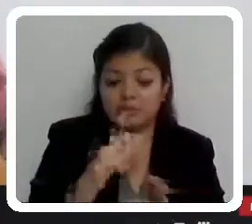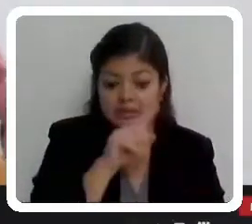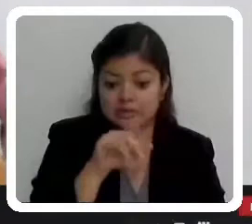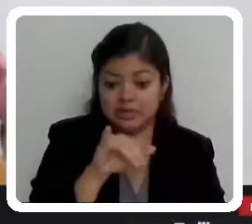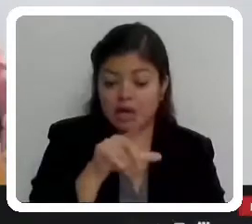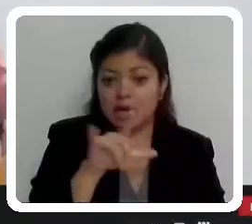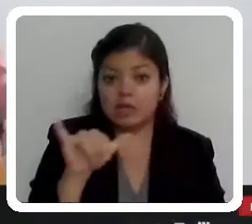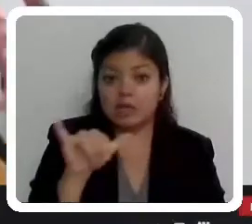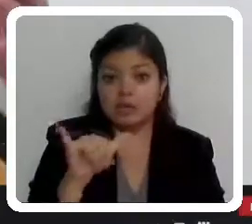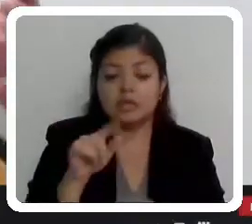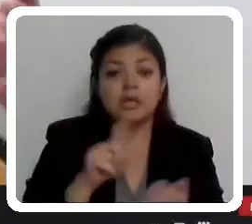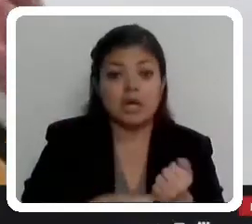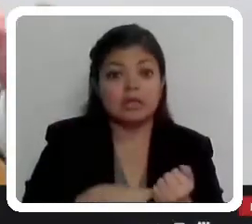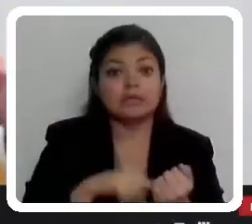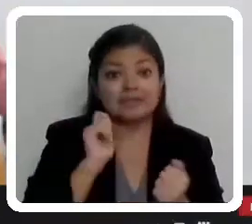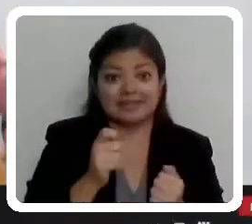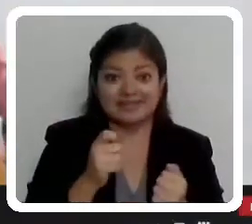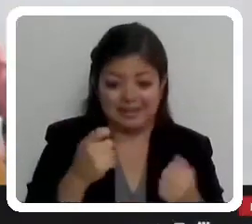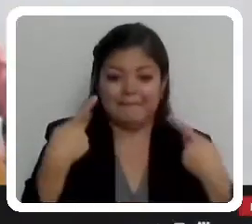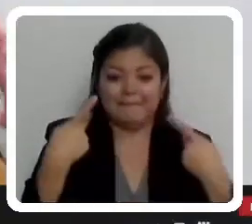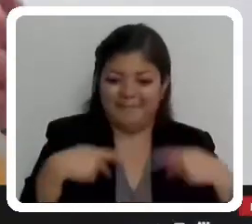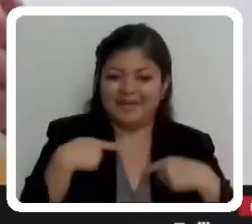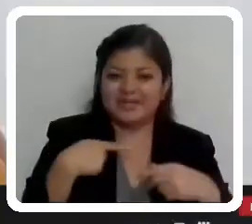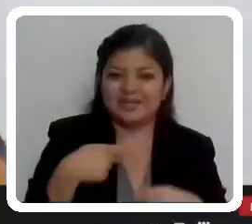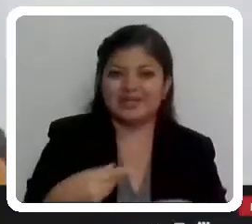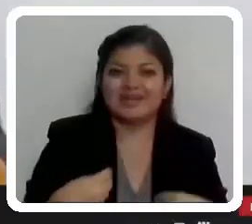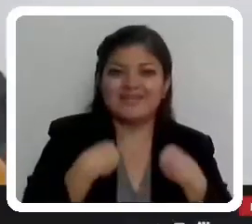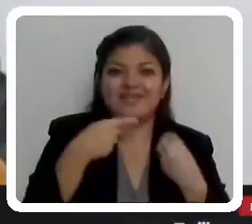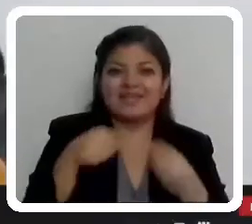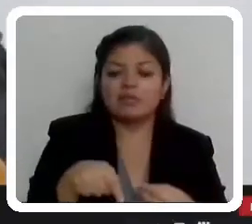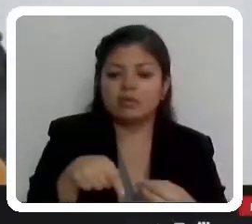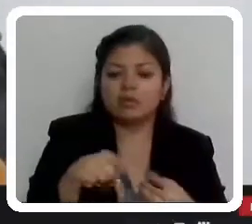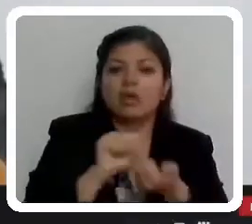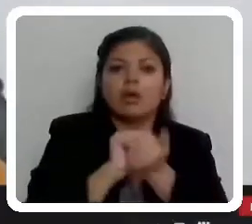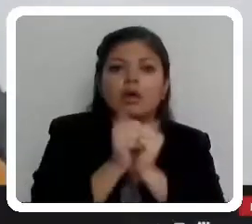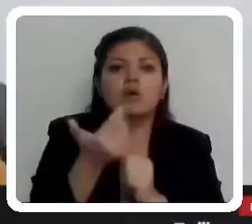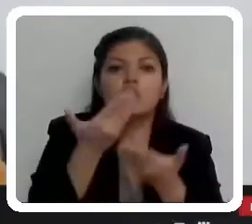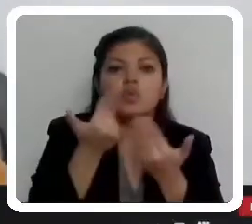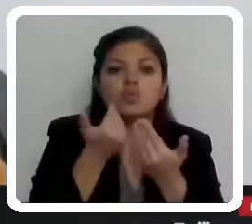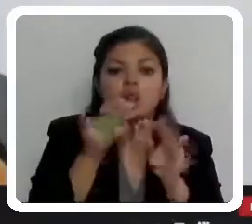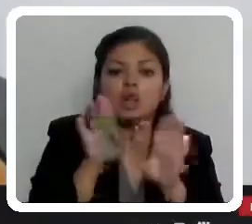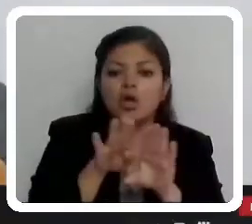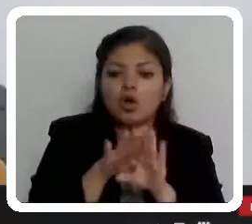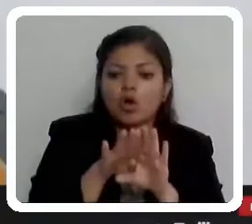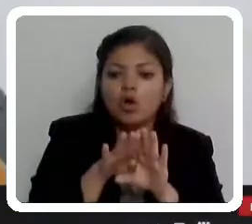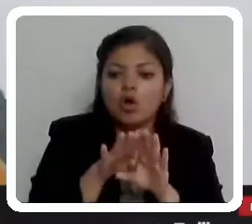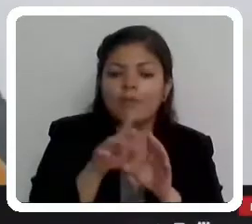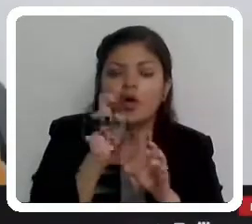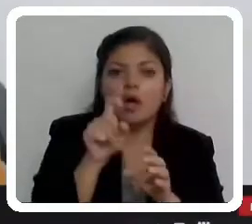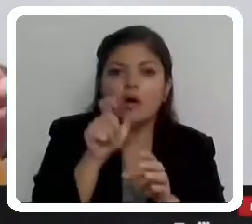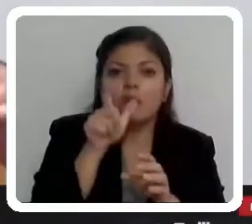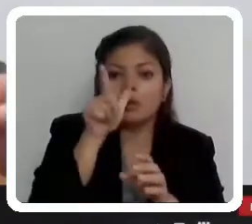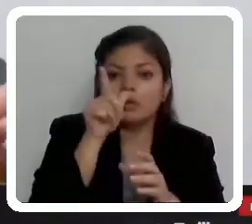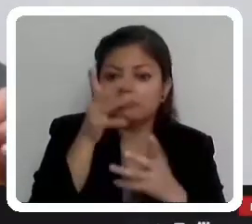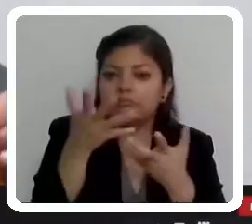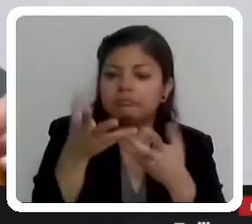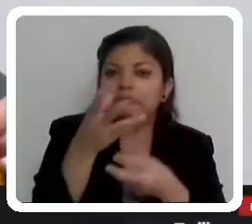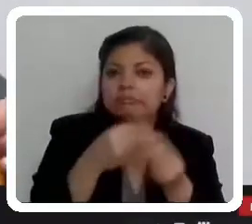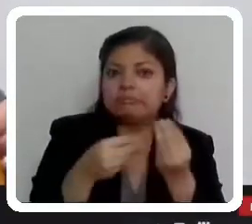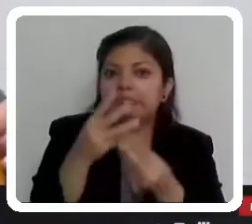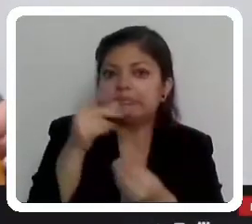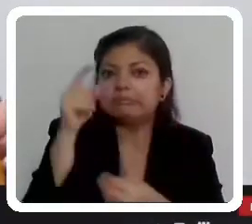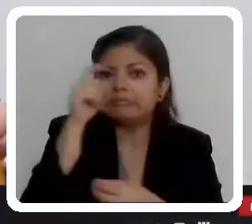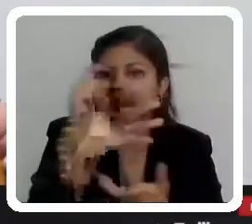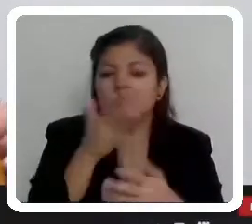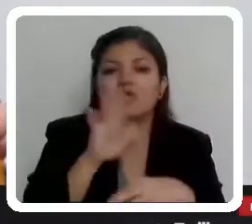que la sociedad viviera, dejaría de tener servicios o servicios eficientes. Cosa que es grave, por eso estamos proponiendo que se